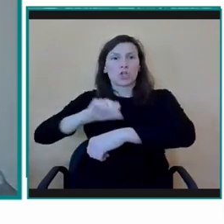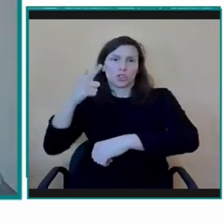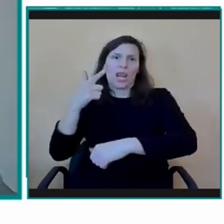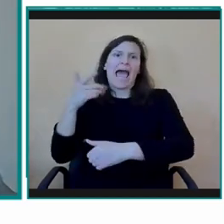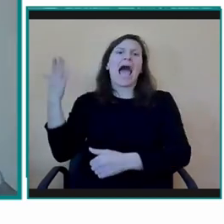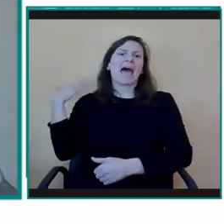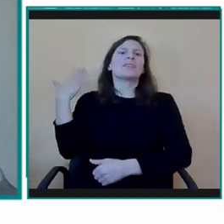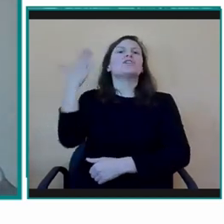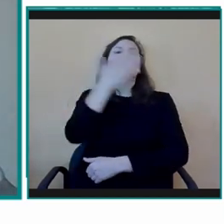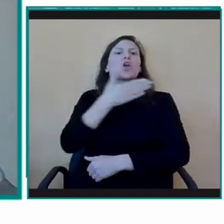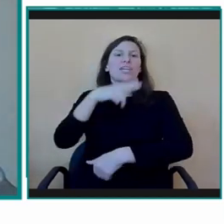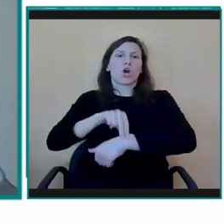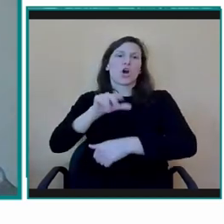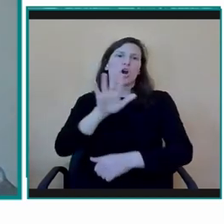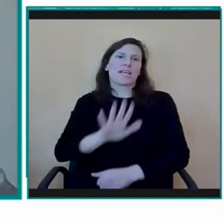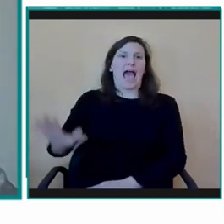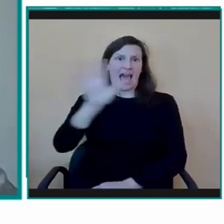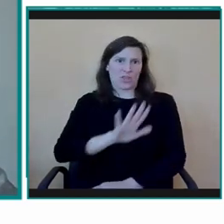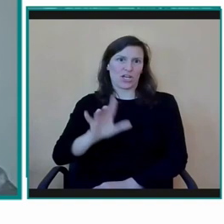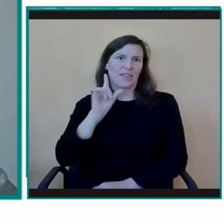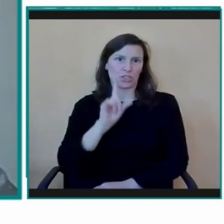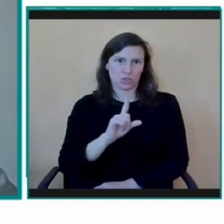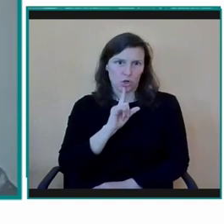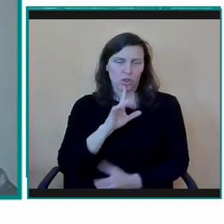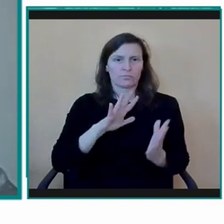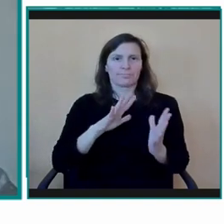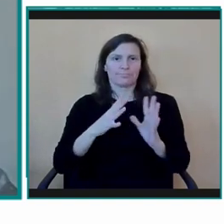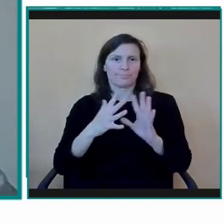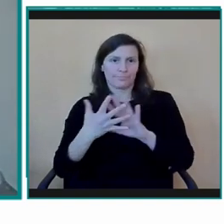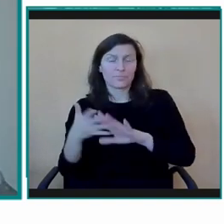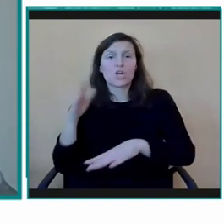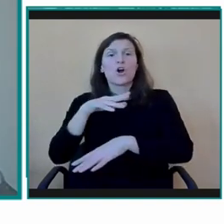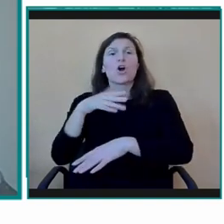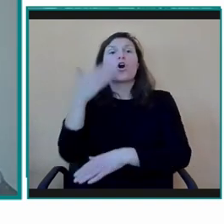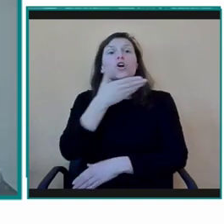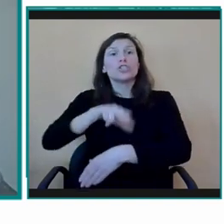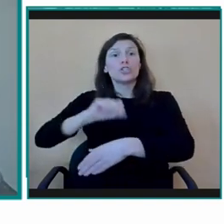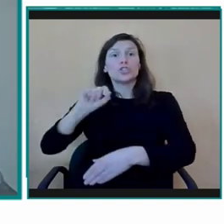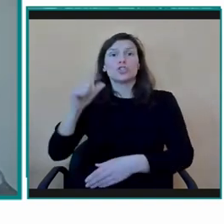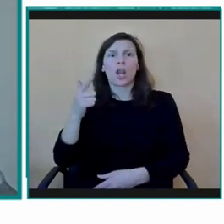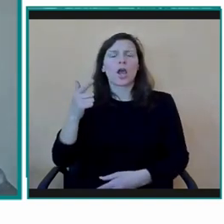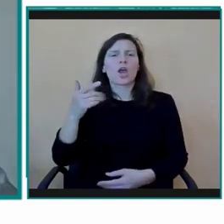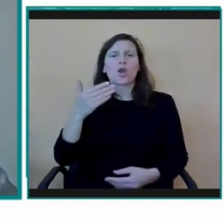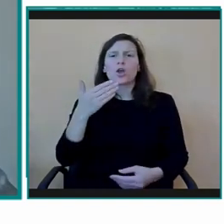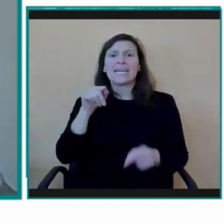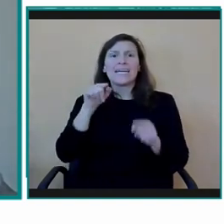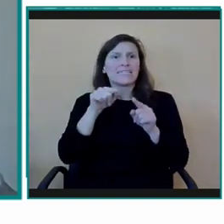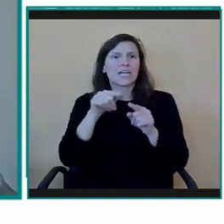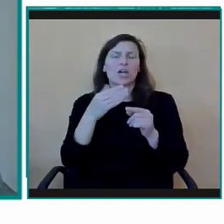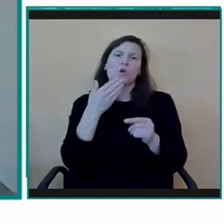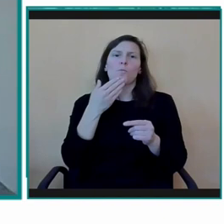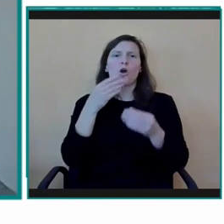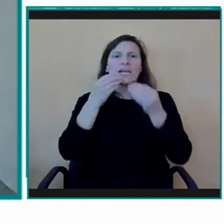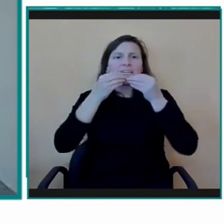Sordomudos, ha sido un referente en la historia de la